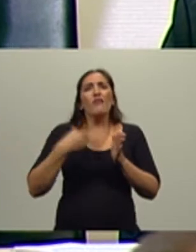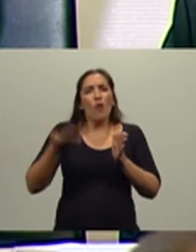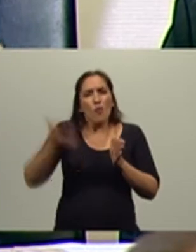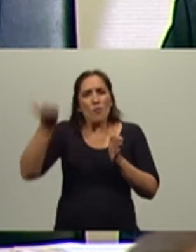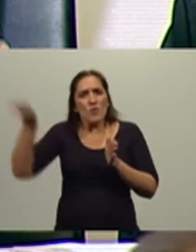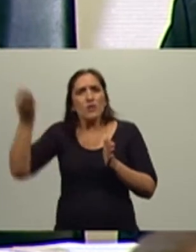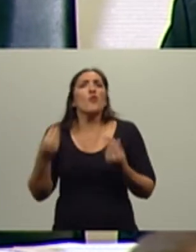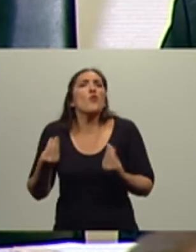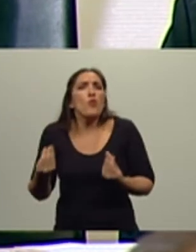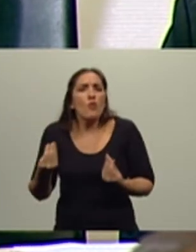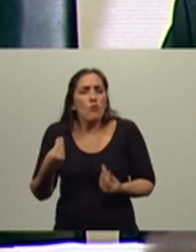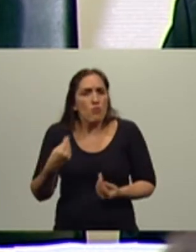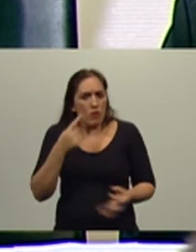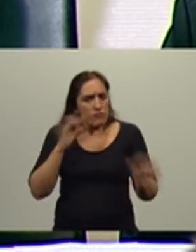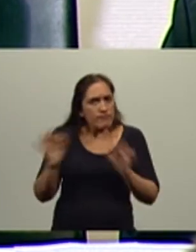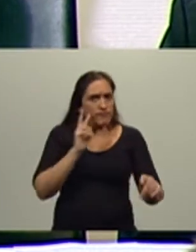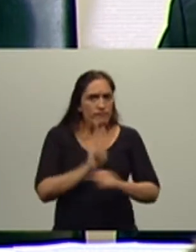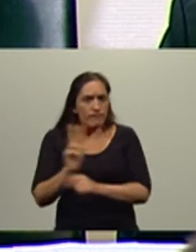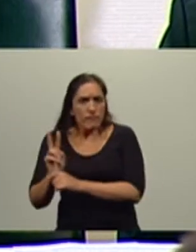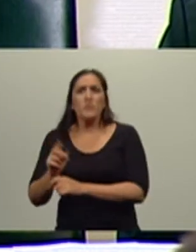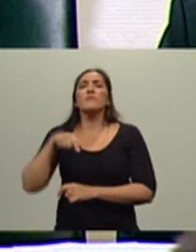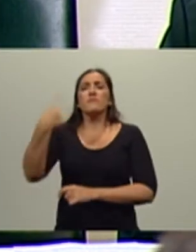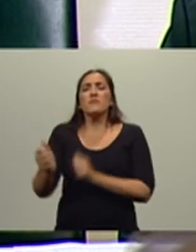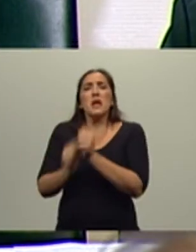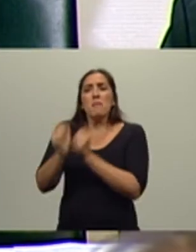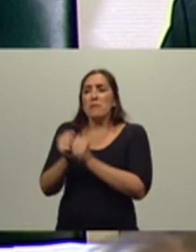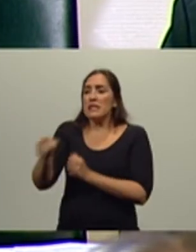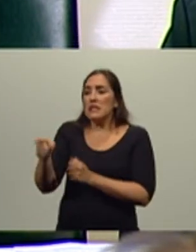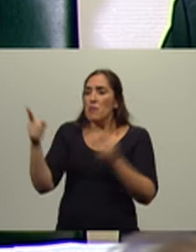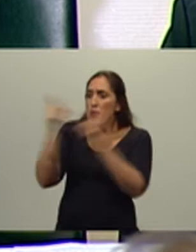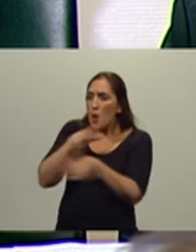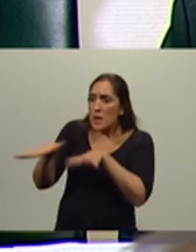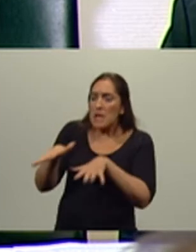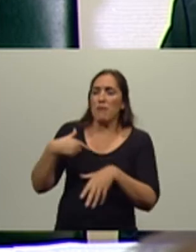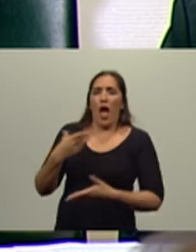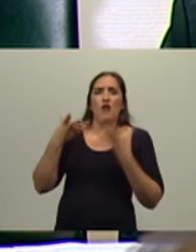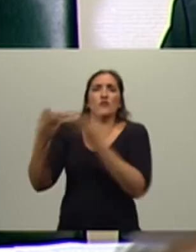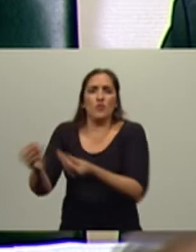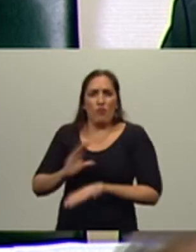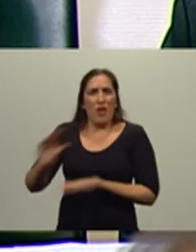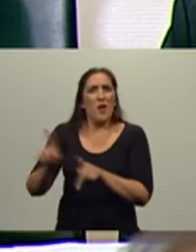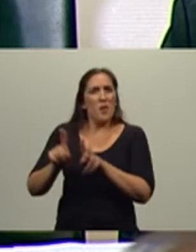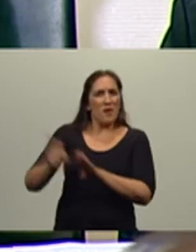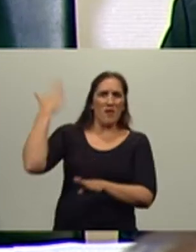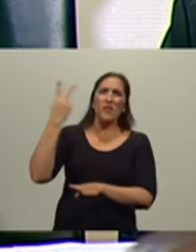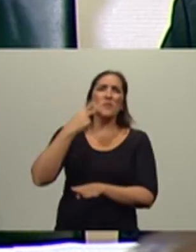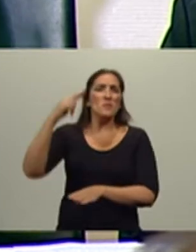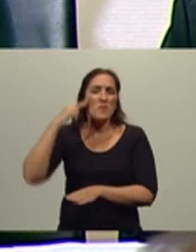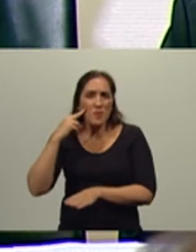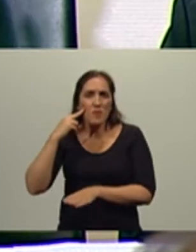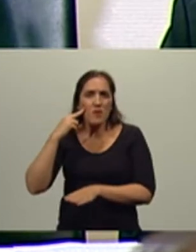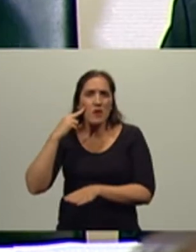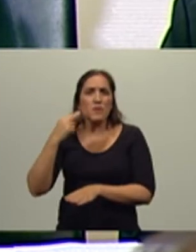que los fondos del Estado puedan ir en ayuda de las empresas cuando realmente tienen problemas, como nos pasó en el 2009 cuando sostuvimos